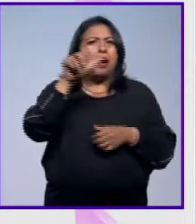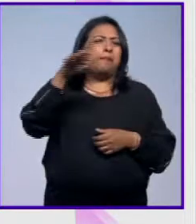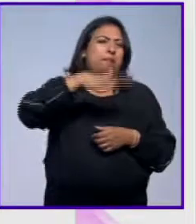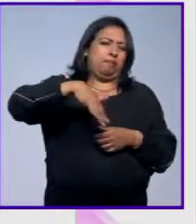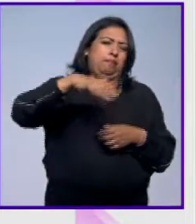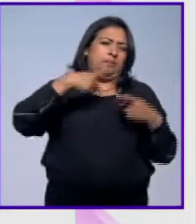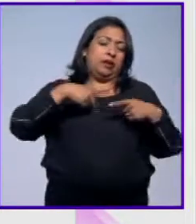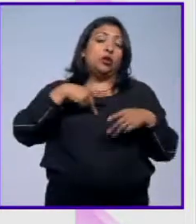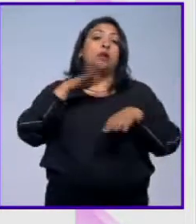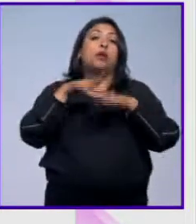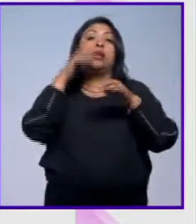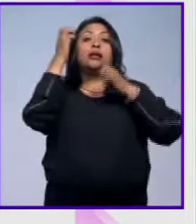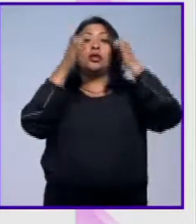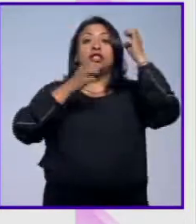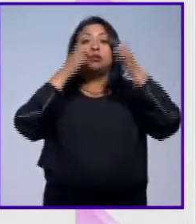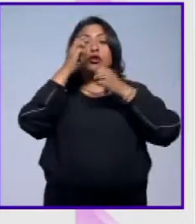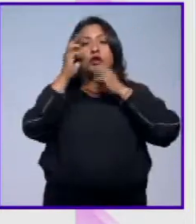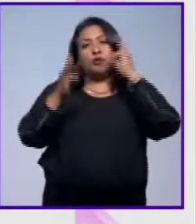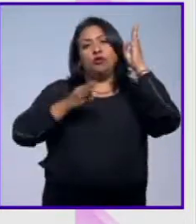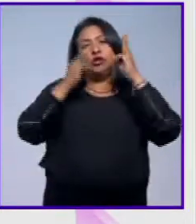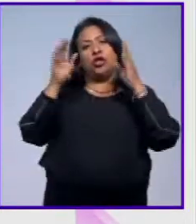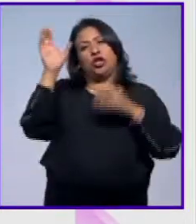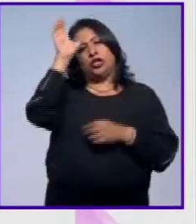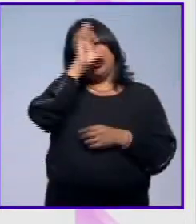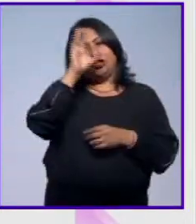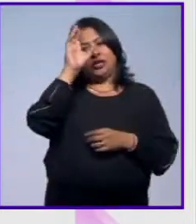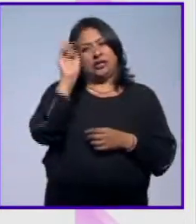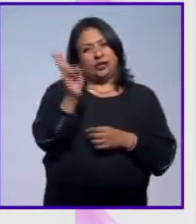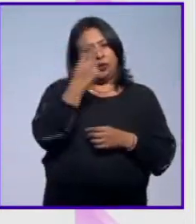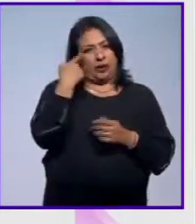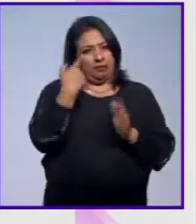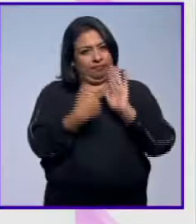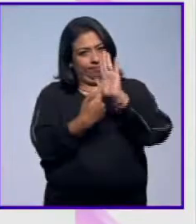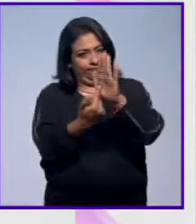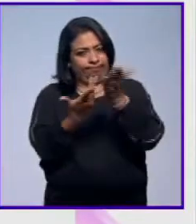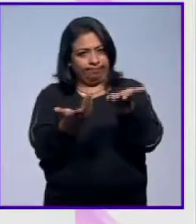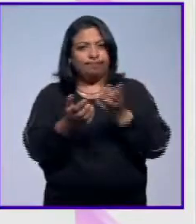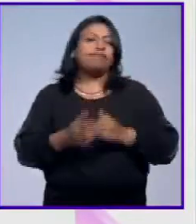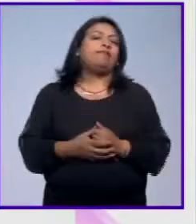presenta esta exposición en el Museo de Ciencias de la UNAM. Vamos a verla.